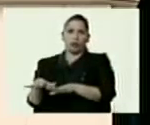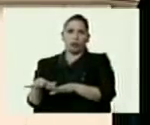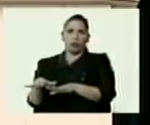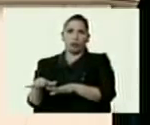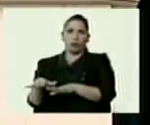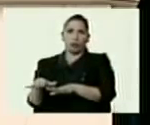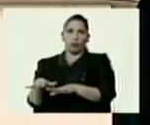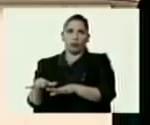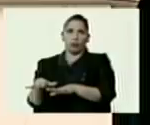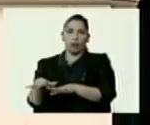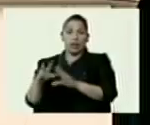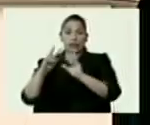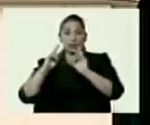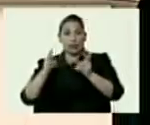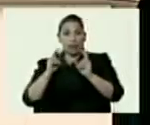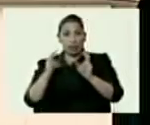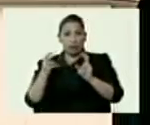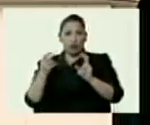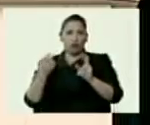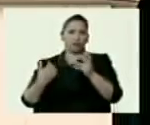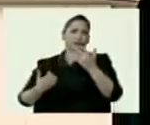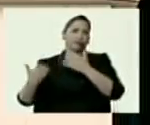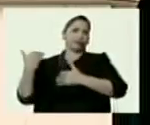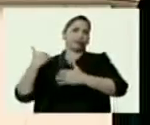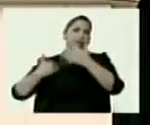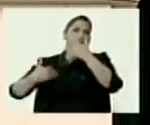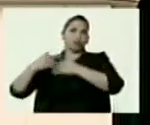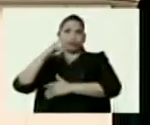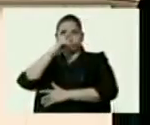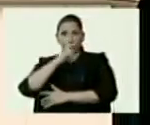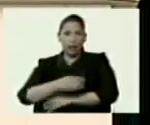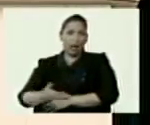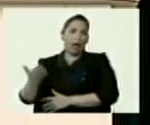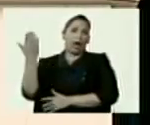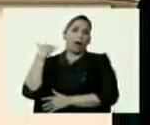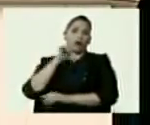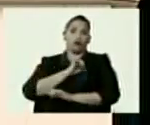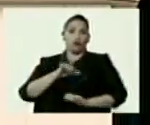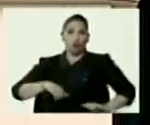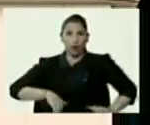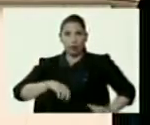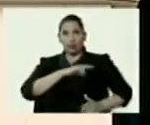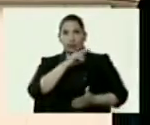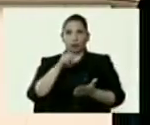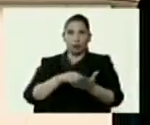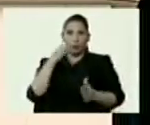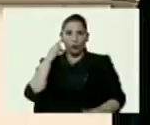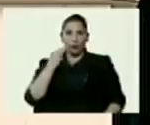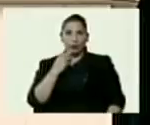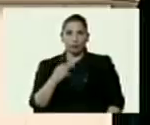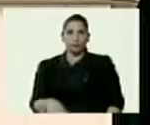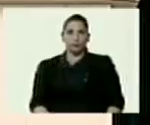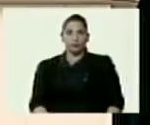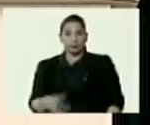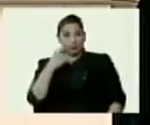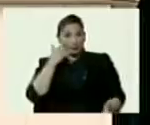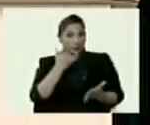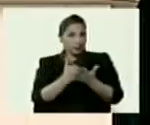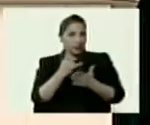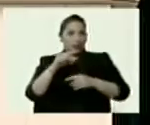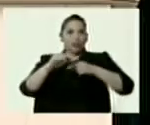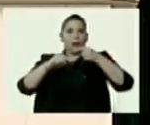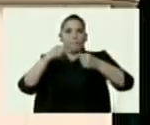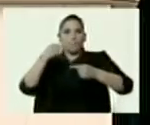la terminología, hace muchísimos años por la Fuerza Armada Nacional Bolivariana. Pero miren lo que viene después.